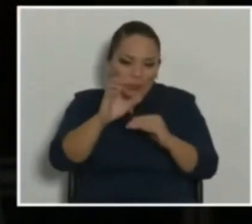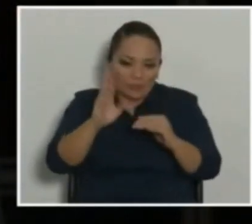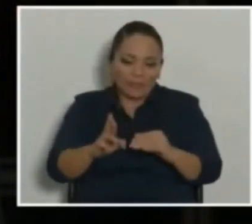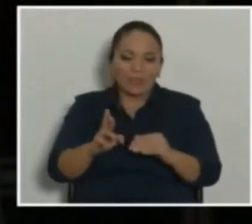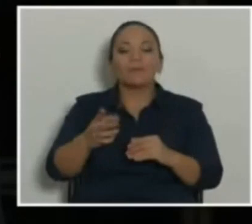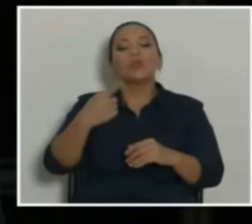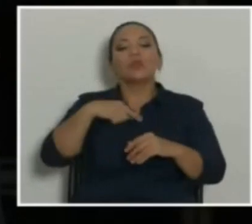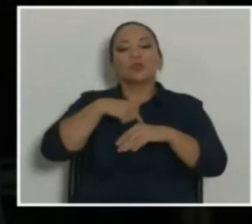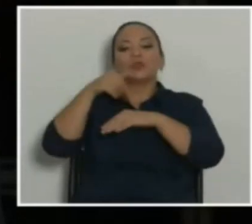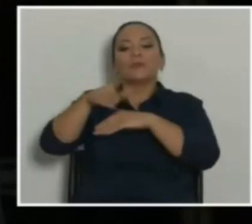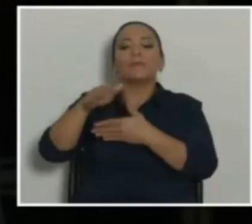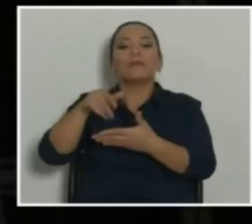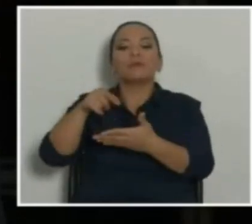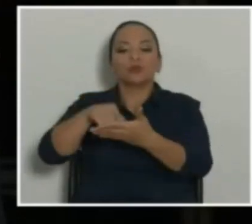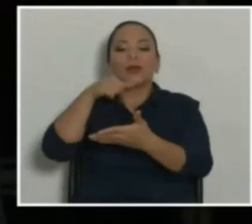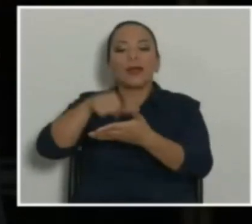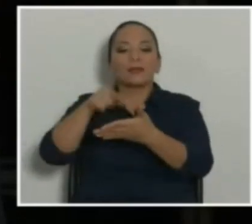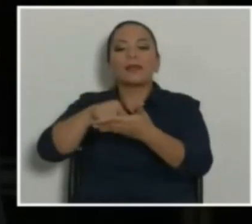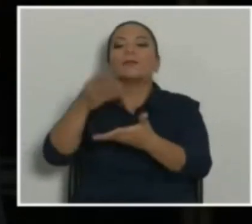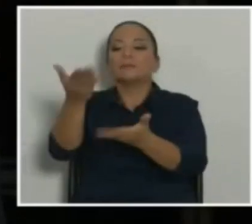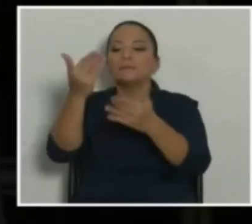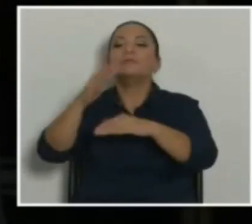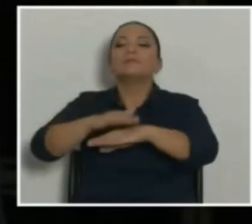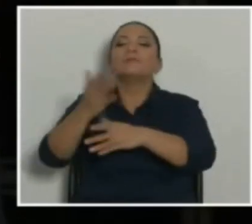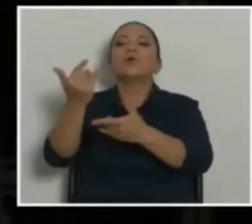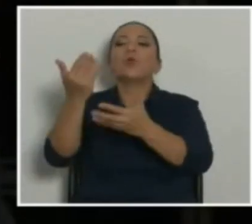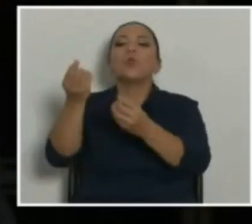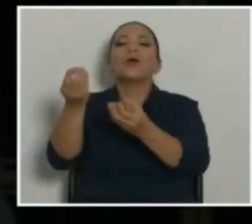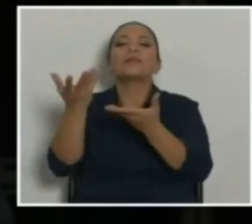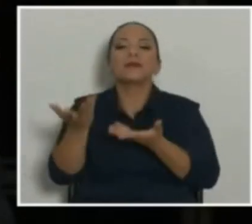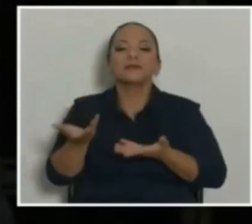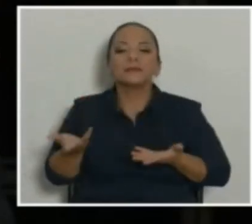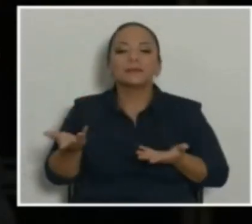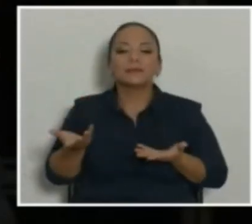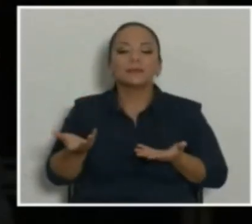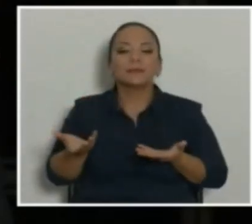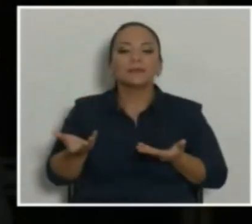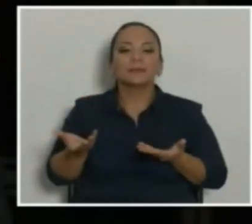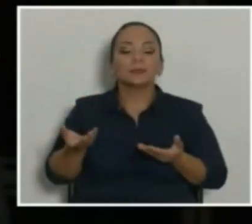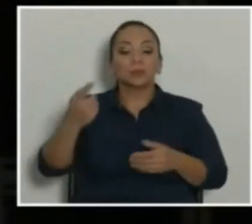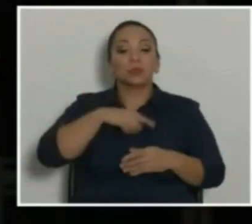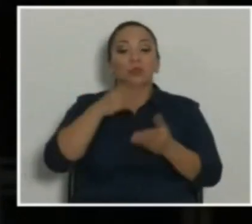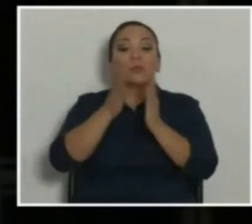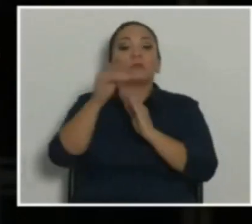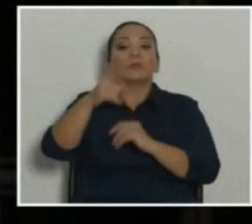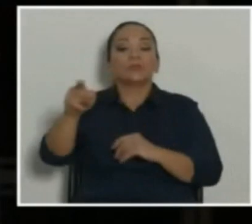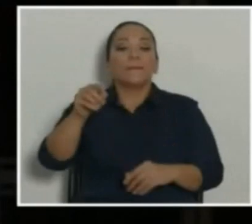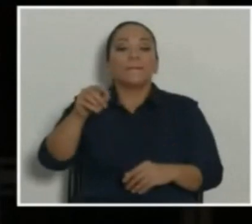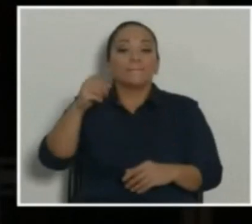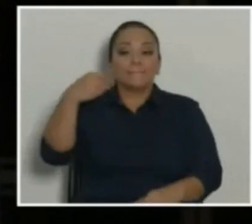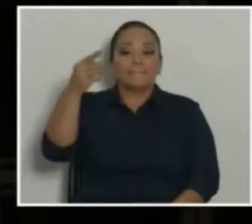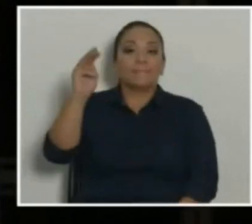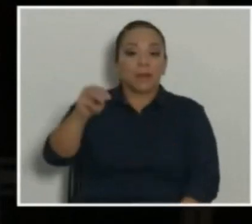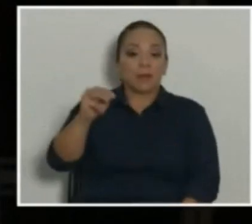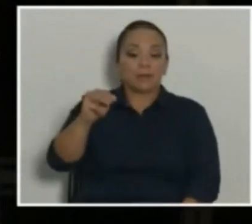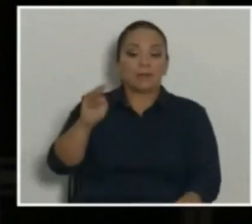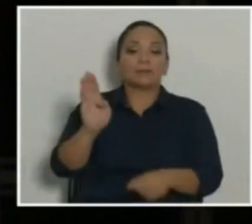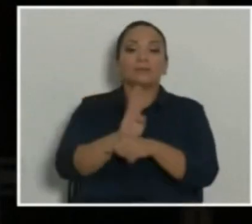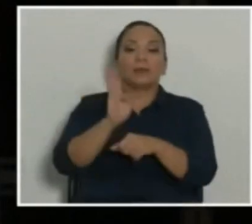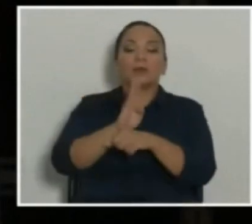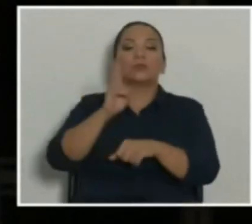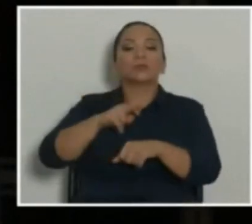cuentas. Les pedimos que el martes el Banco Nacional